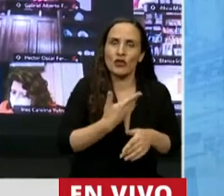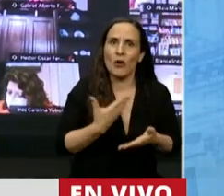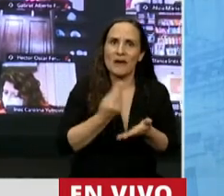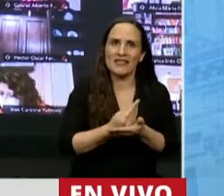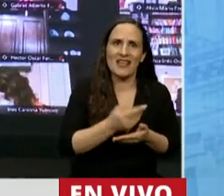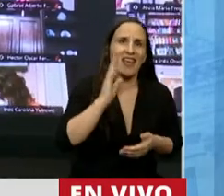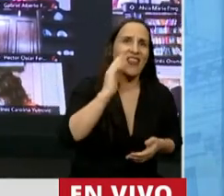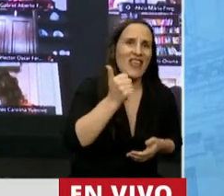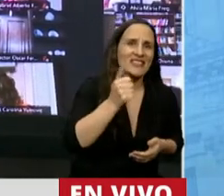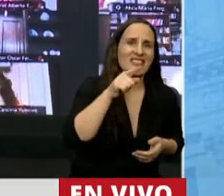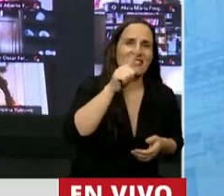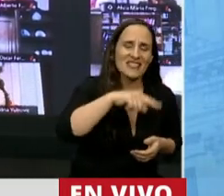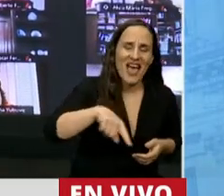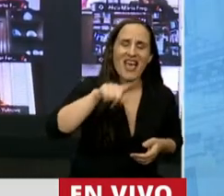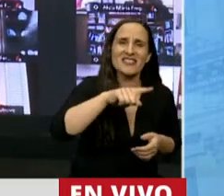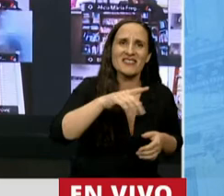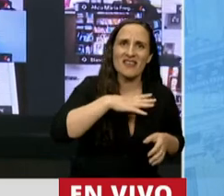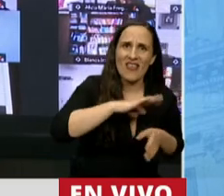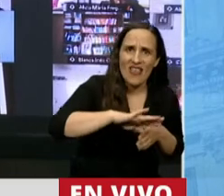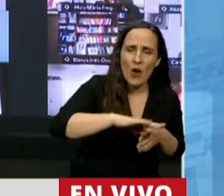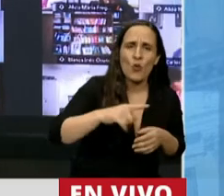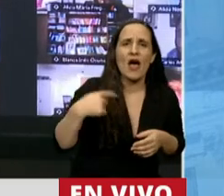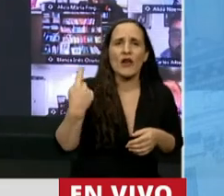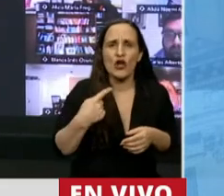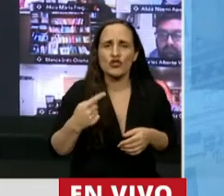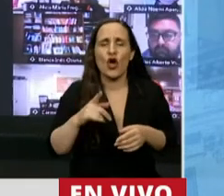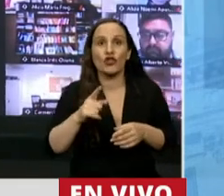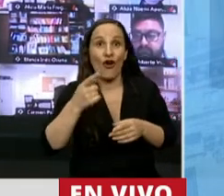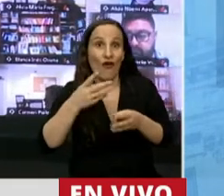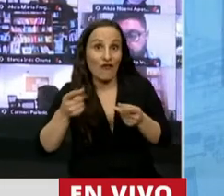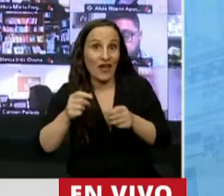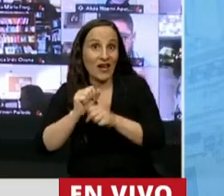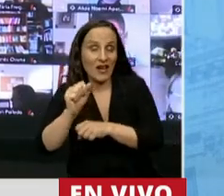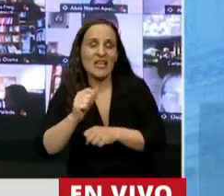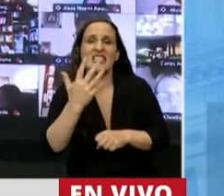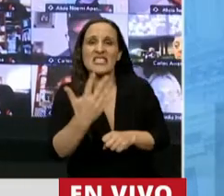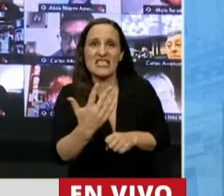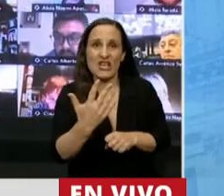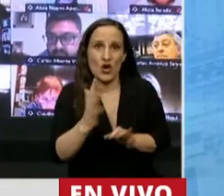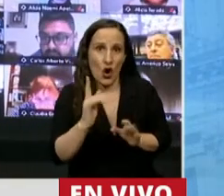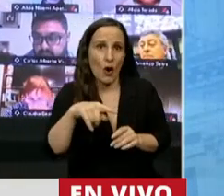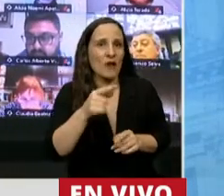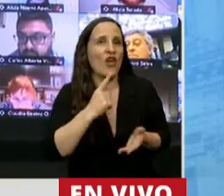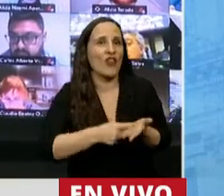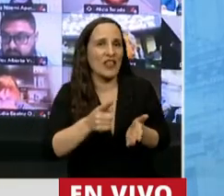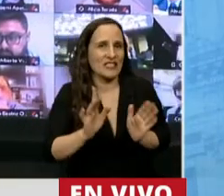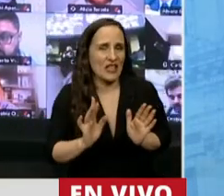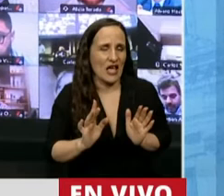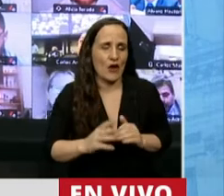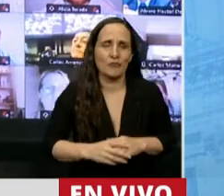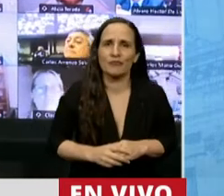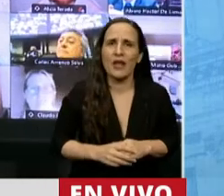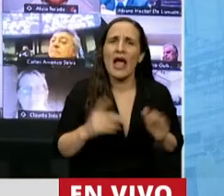a 5 porque quisieron. Así que no aceptamos ninguna lección de federalismo y menos lecciones reglamentarias